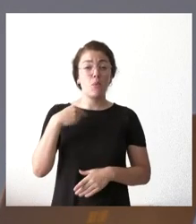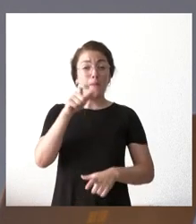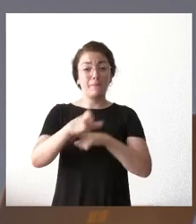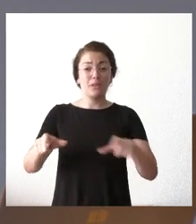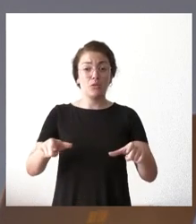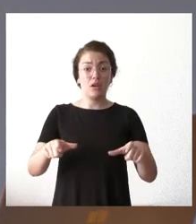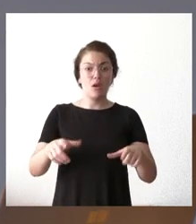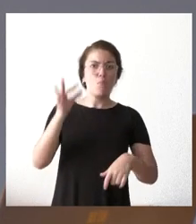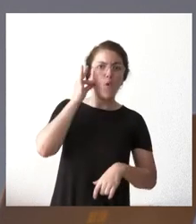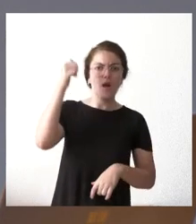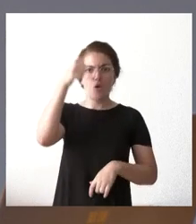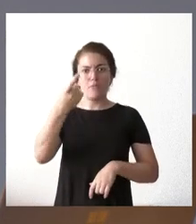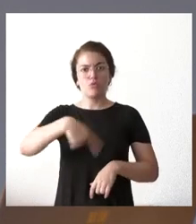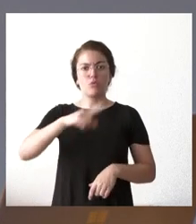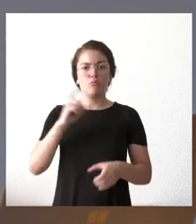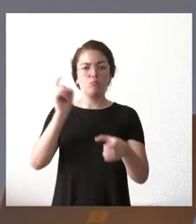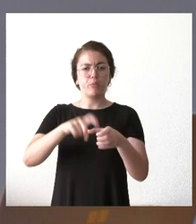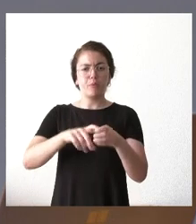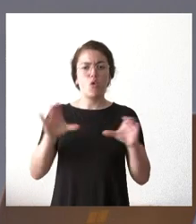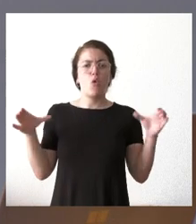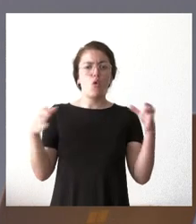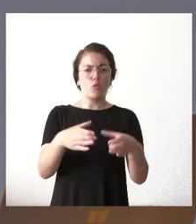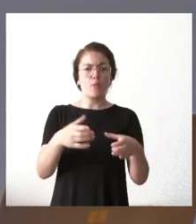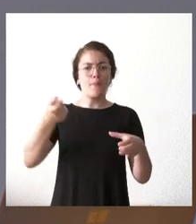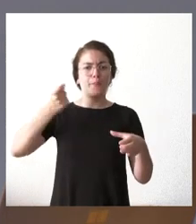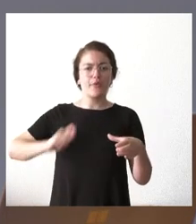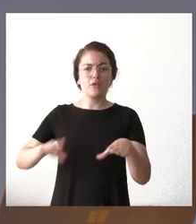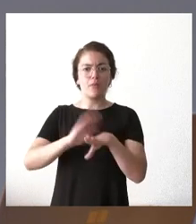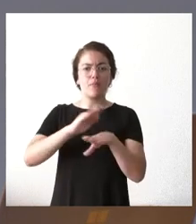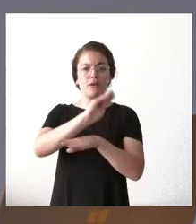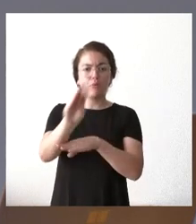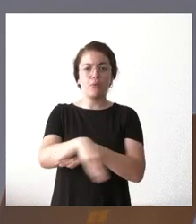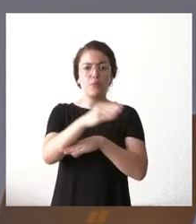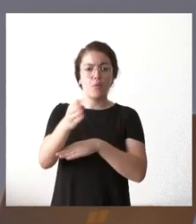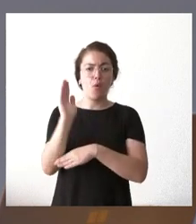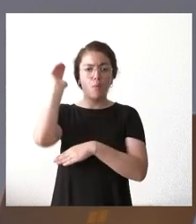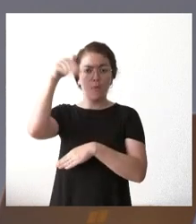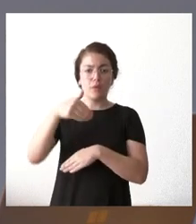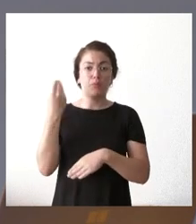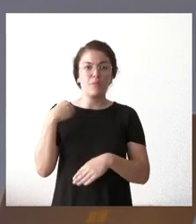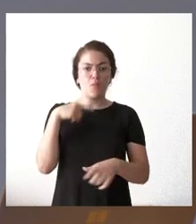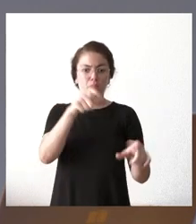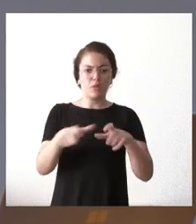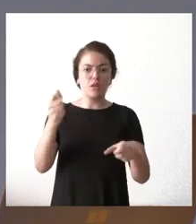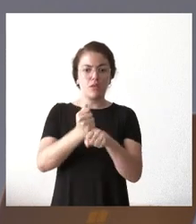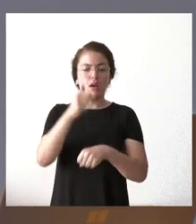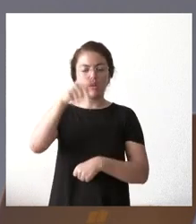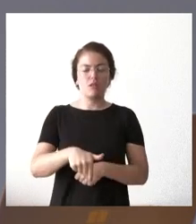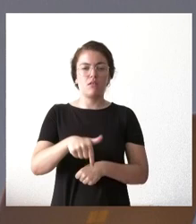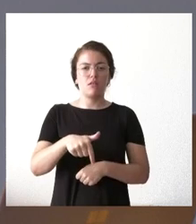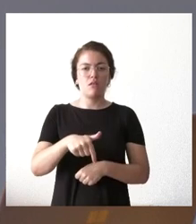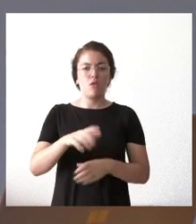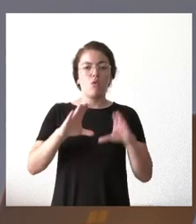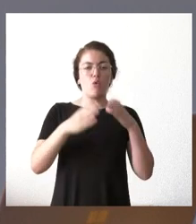a las mujeres y a los hombres que conforman el operativo, que lo conforman personas y trabajadores de la Junta de Castilla y León, de otras administraciones,